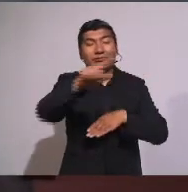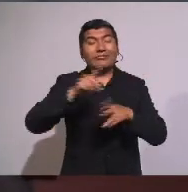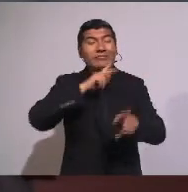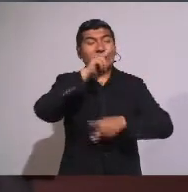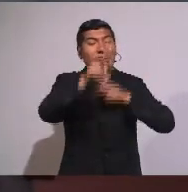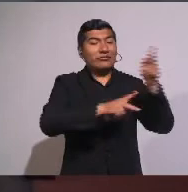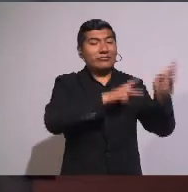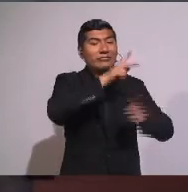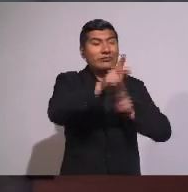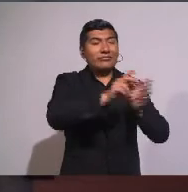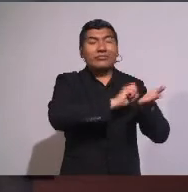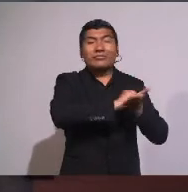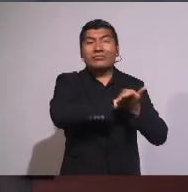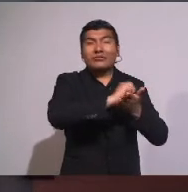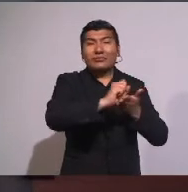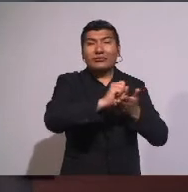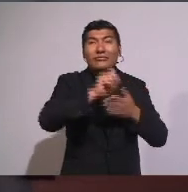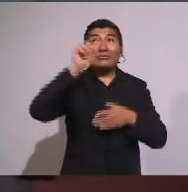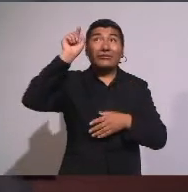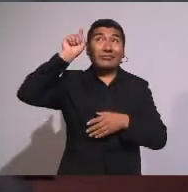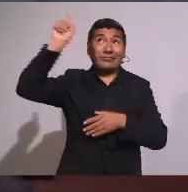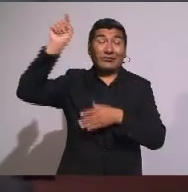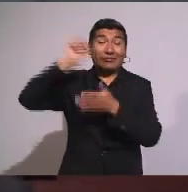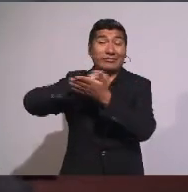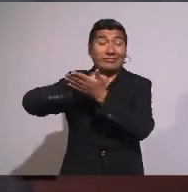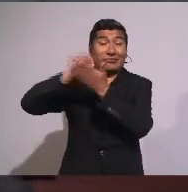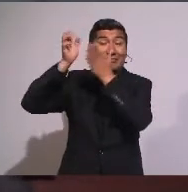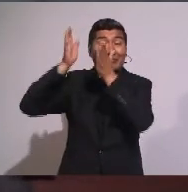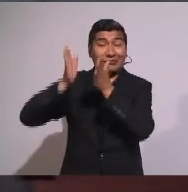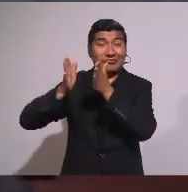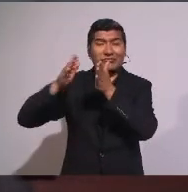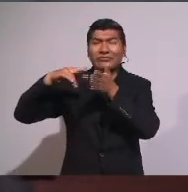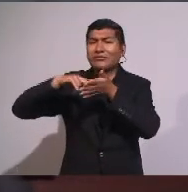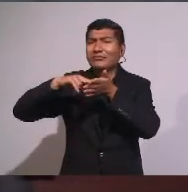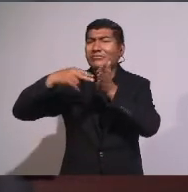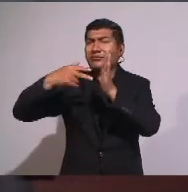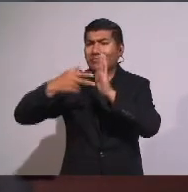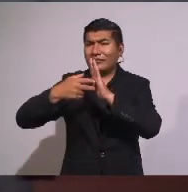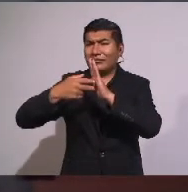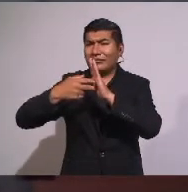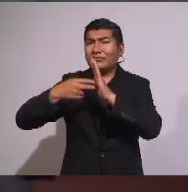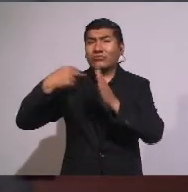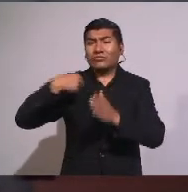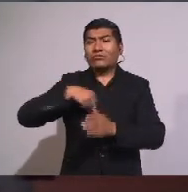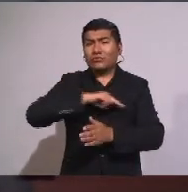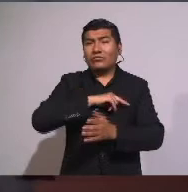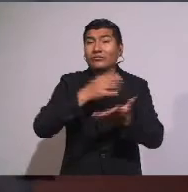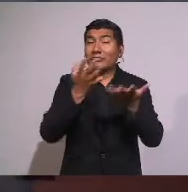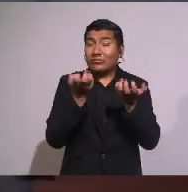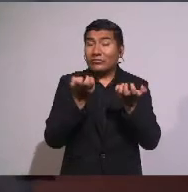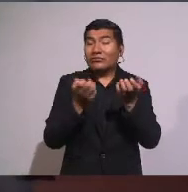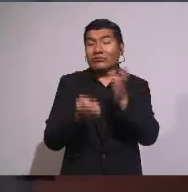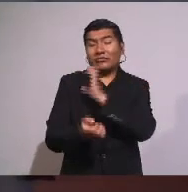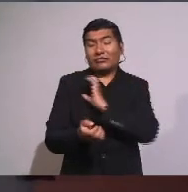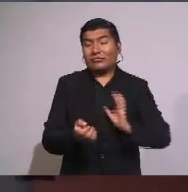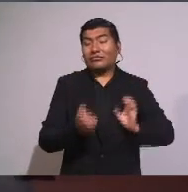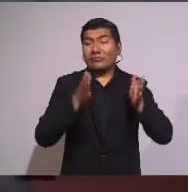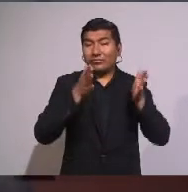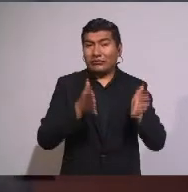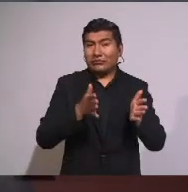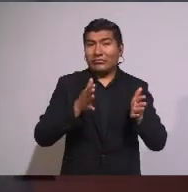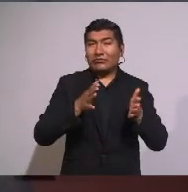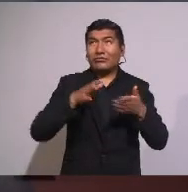Porque Él es santo Quiere decir, si hemos de ser cristianos Debemos